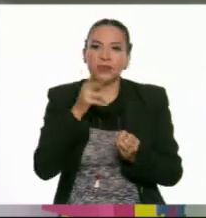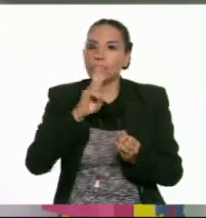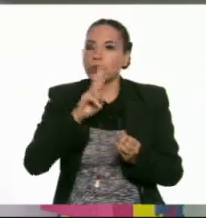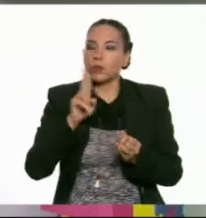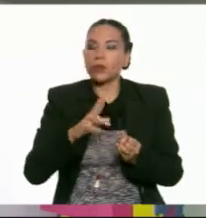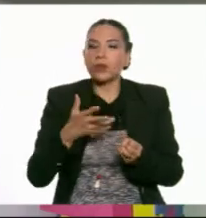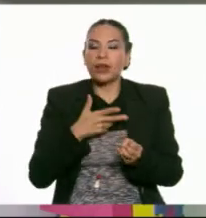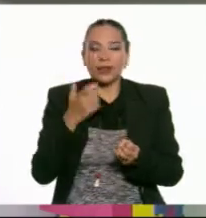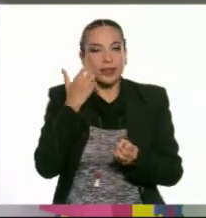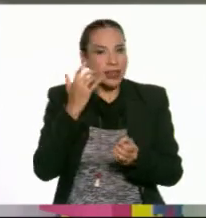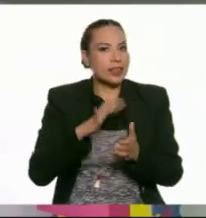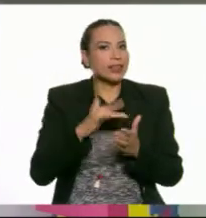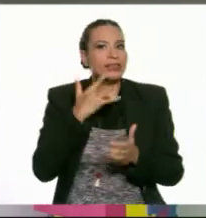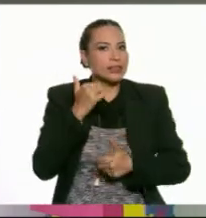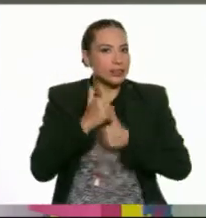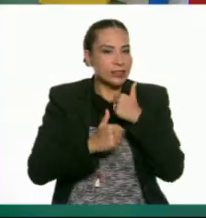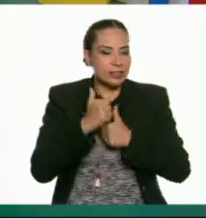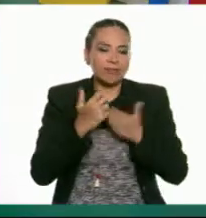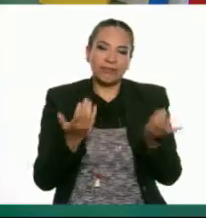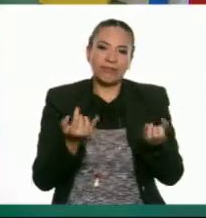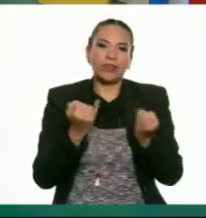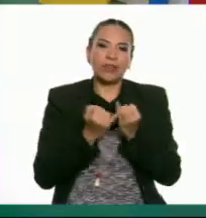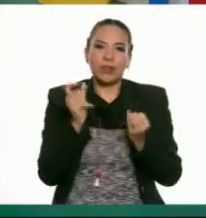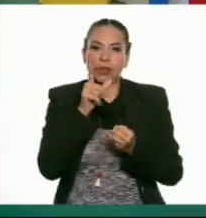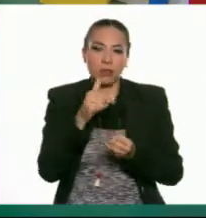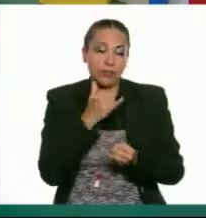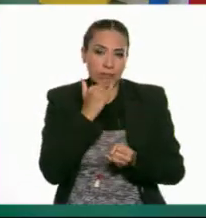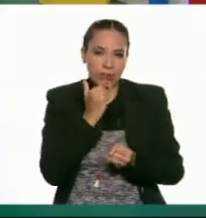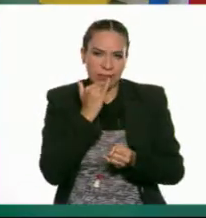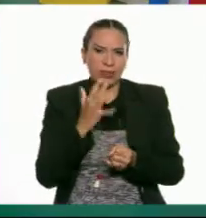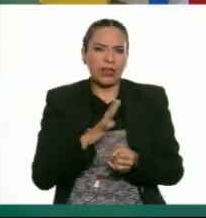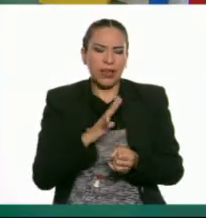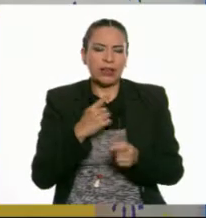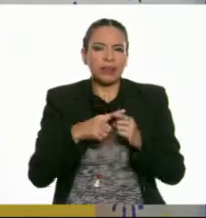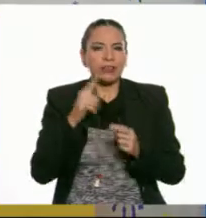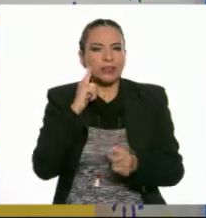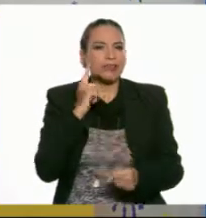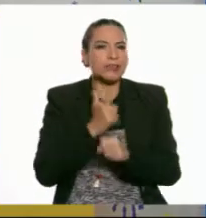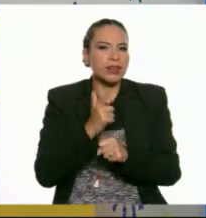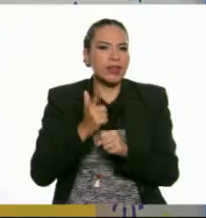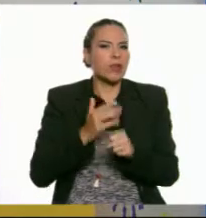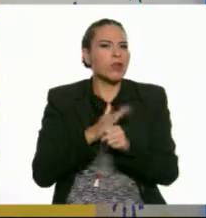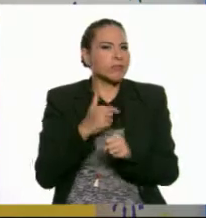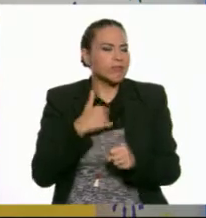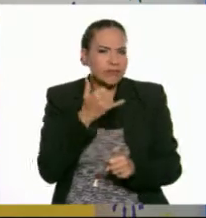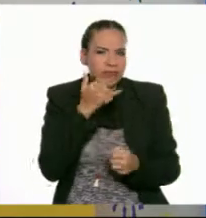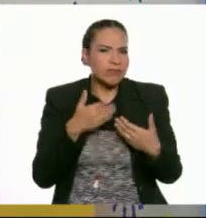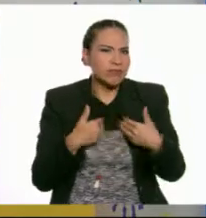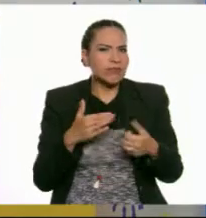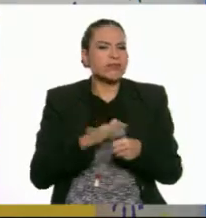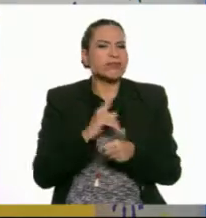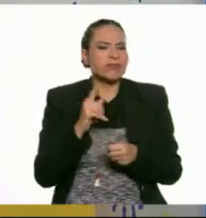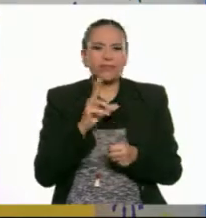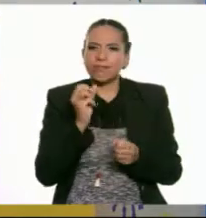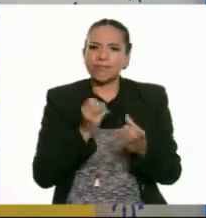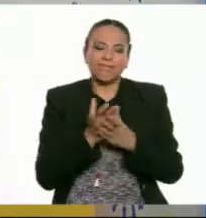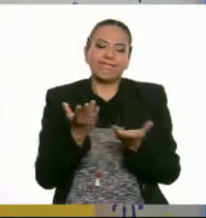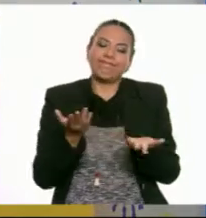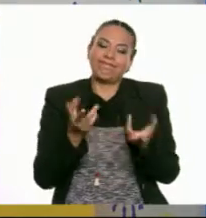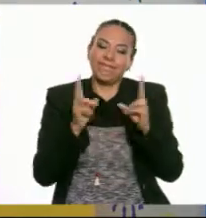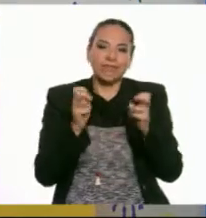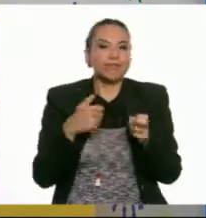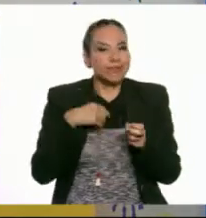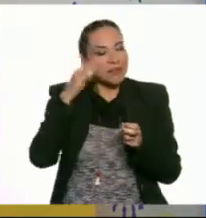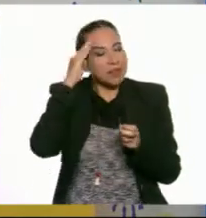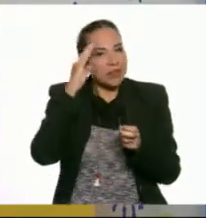nunca dejaron de intentarlo. Justamente eso. Y hasta cuando te equivocas, hemos tratado de descubrir de por qué me equivoqué o por qué no salió como se supone.